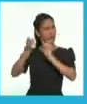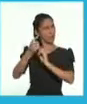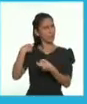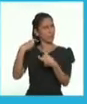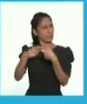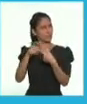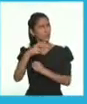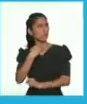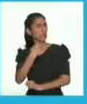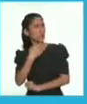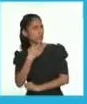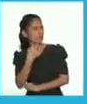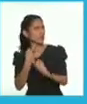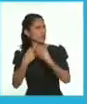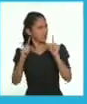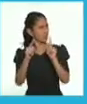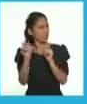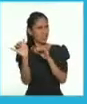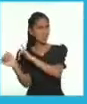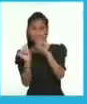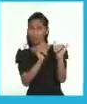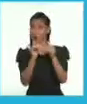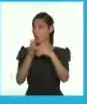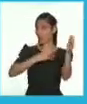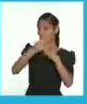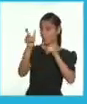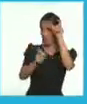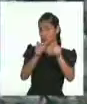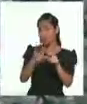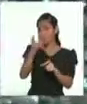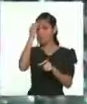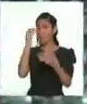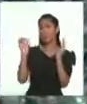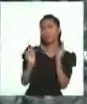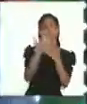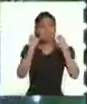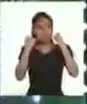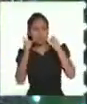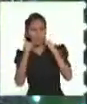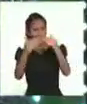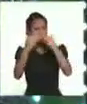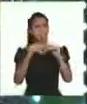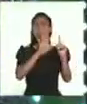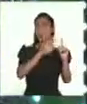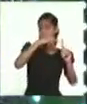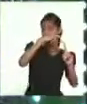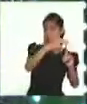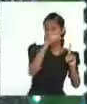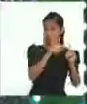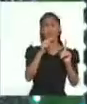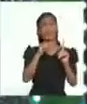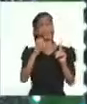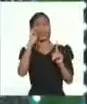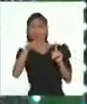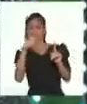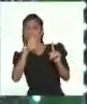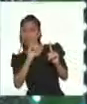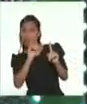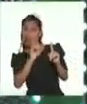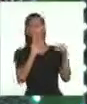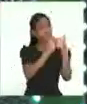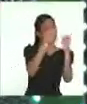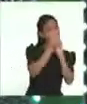una pronunciación particular, como ocurre con cualquier persona que está aprendiendo un nuevo idioma. En su barrio, Mario ha hecho nuevos amigos,